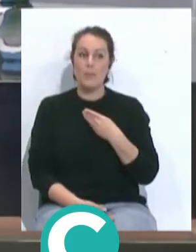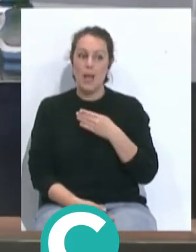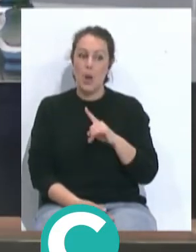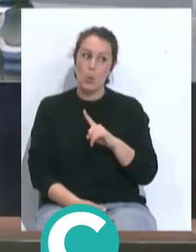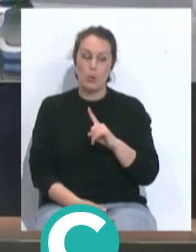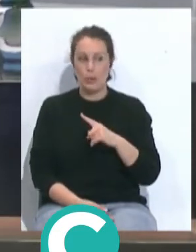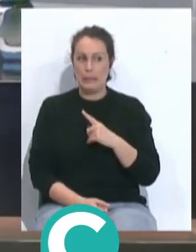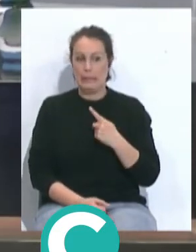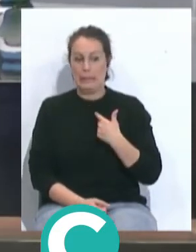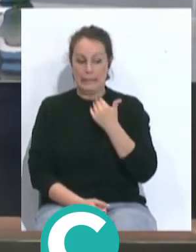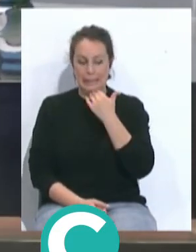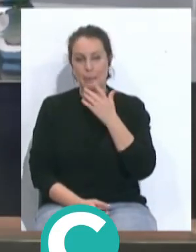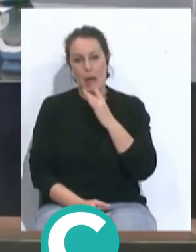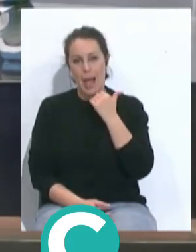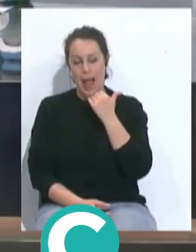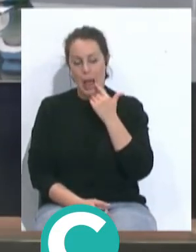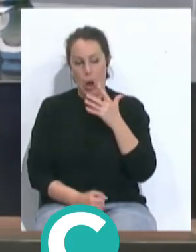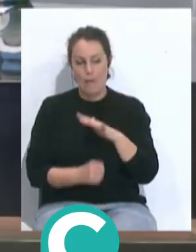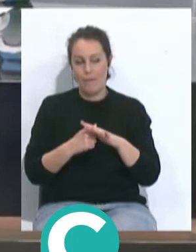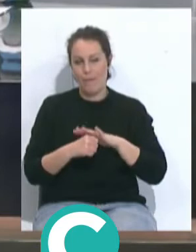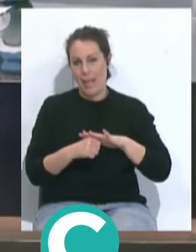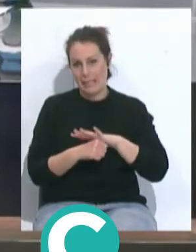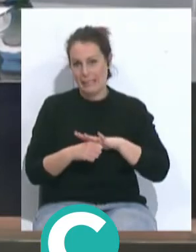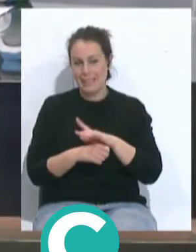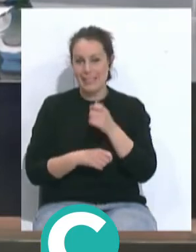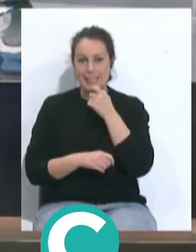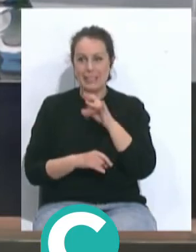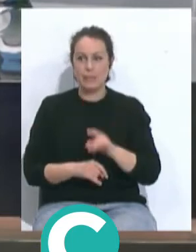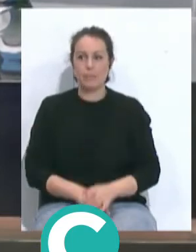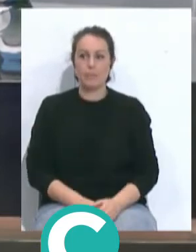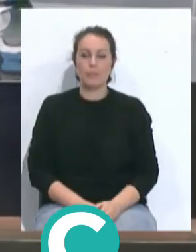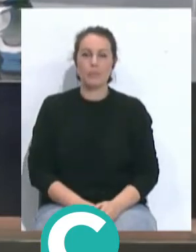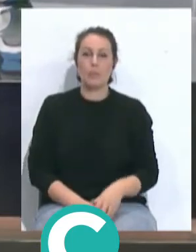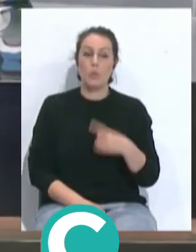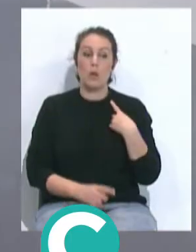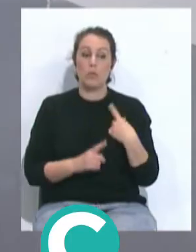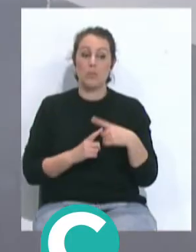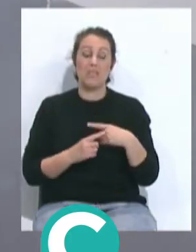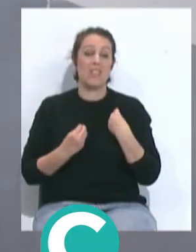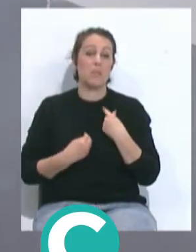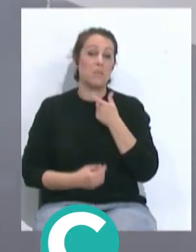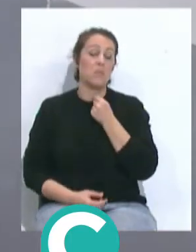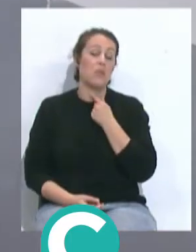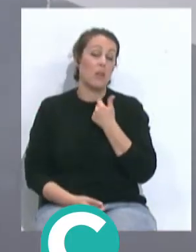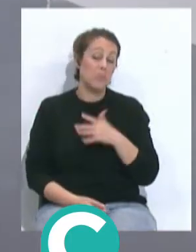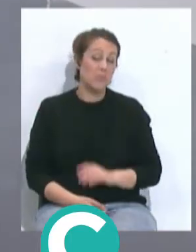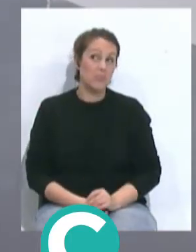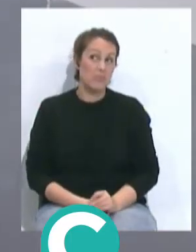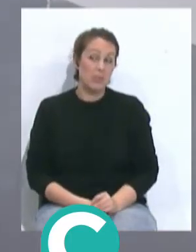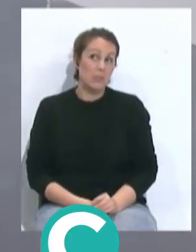uno raspao, pero algo sí se tiene de conocimiento. Es un aplauso, tengo una de las cosas que en la vida me hubiera gustado, pero